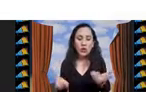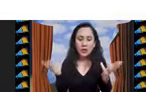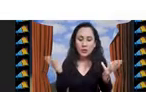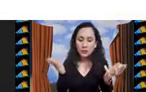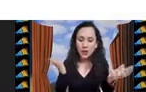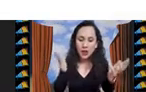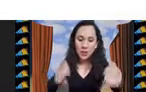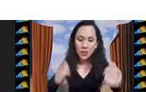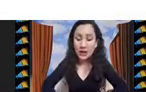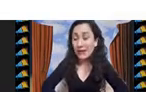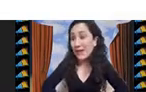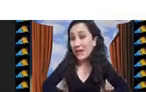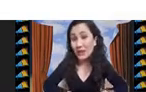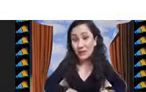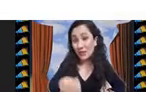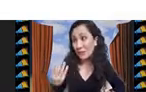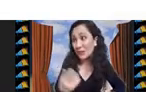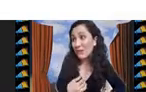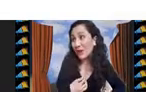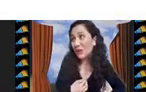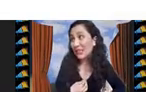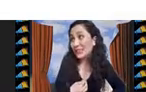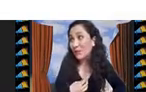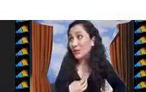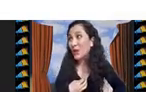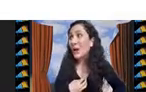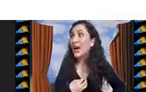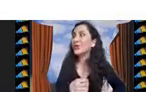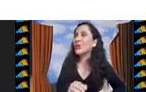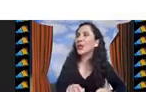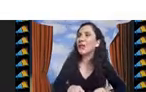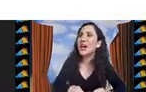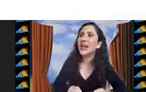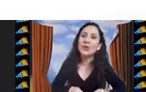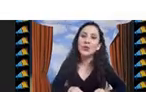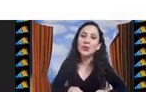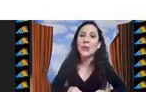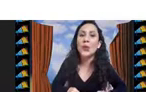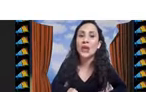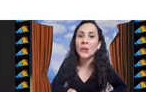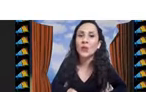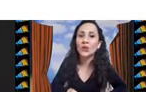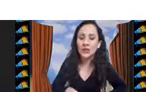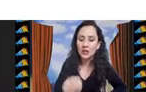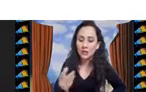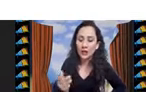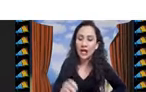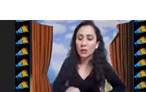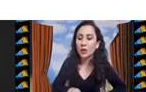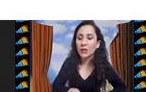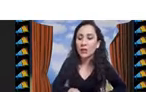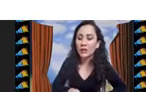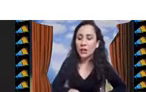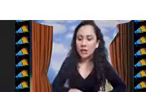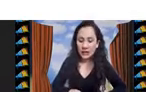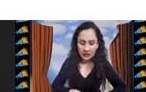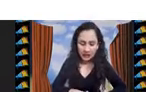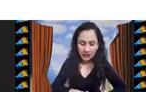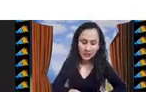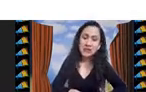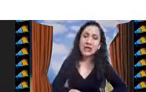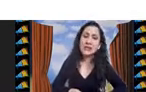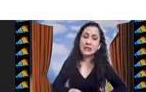es por ejemplo para el problema con el que estamos trabajando todavía creemos que podemos identificar nuevos